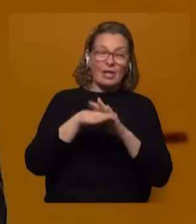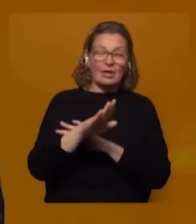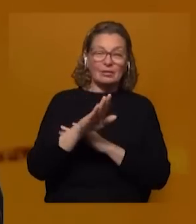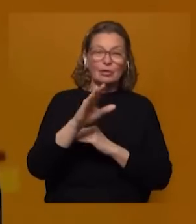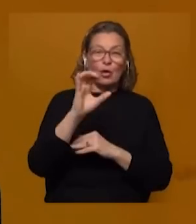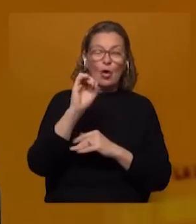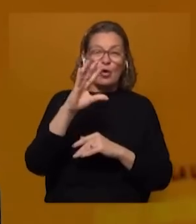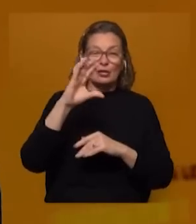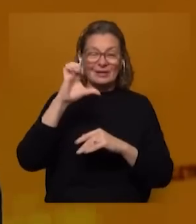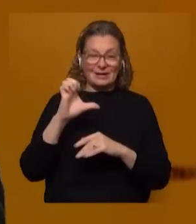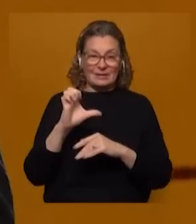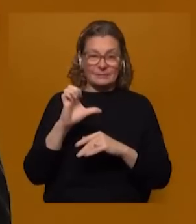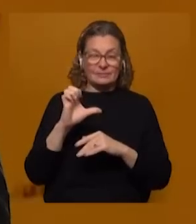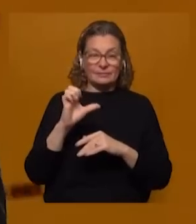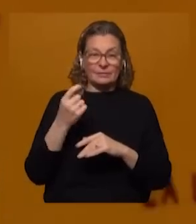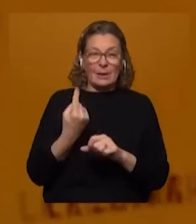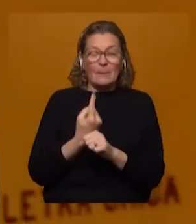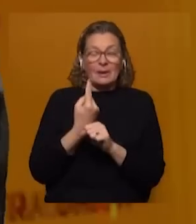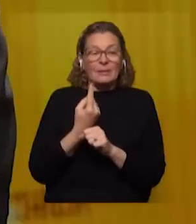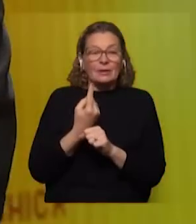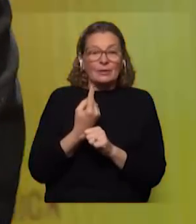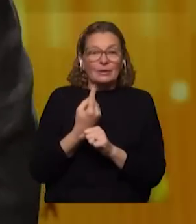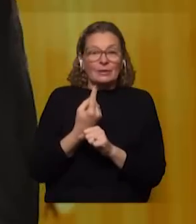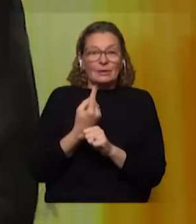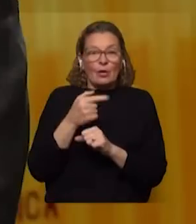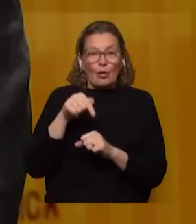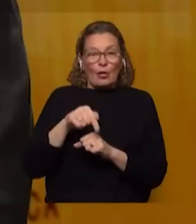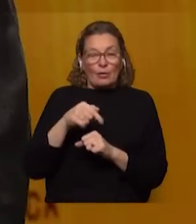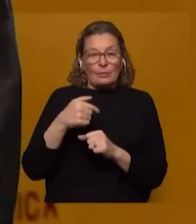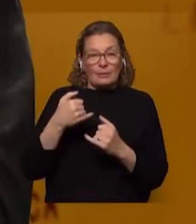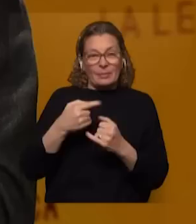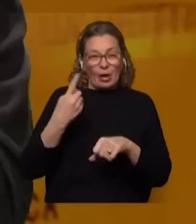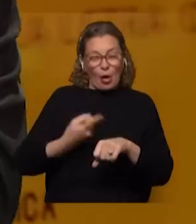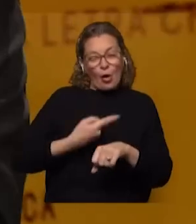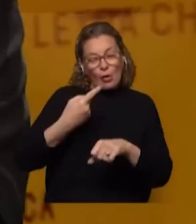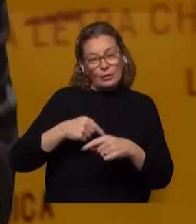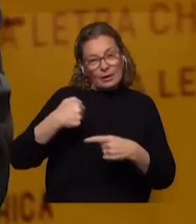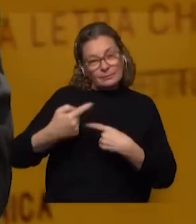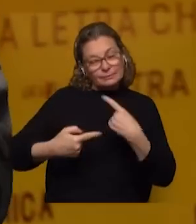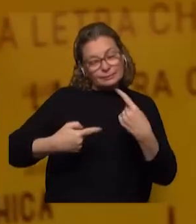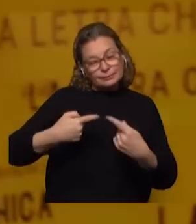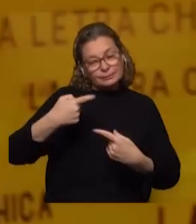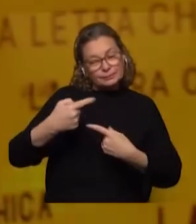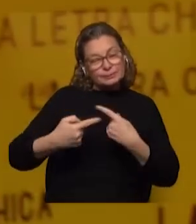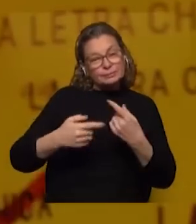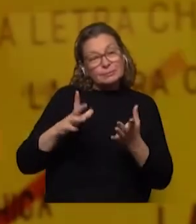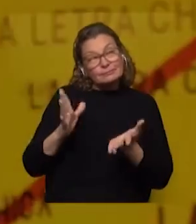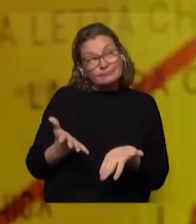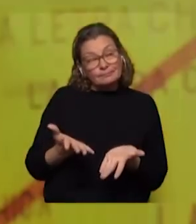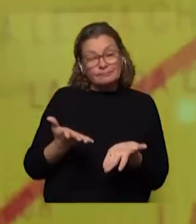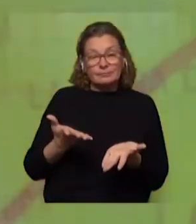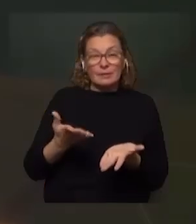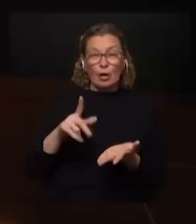edificio de OCE. ¿Qué primera lectura hoy? Van pasando las horas y de repente caen fichas y hay